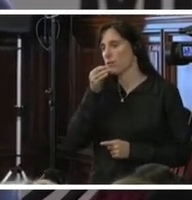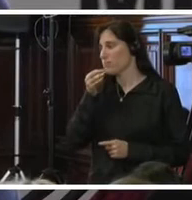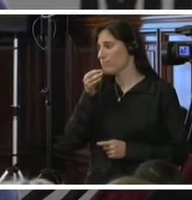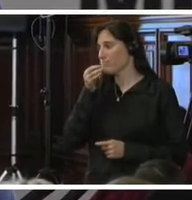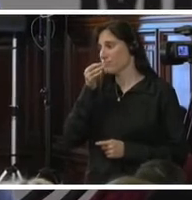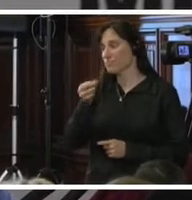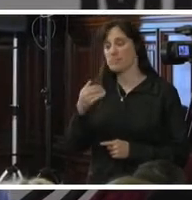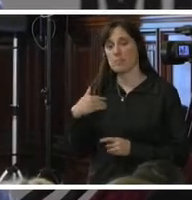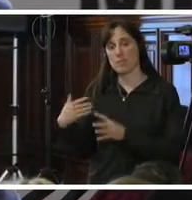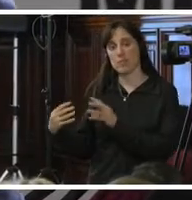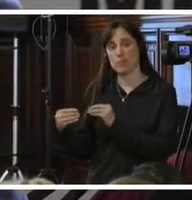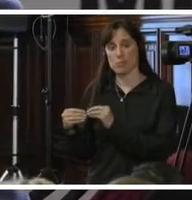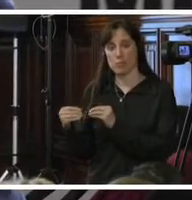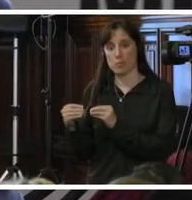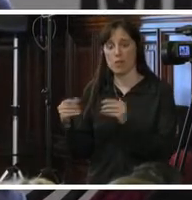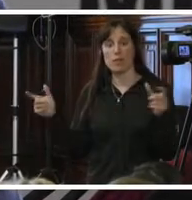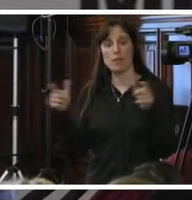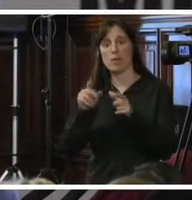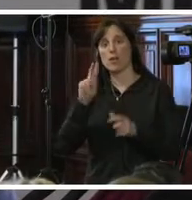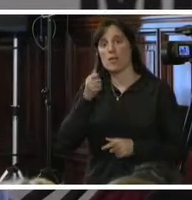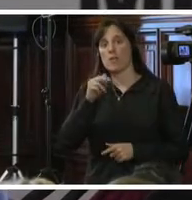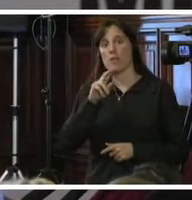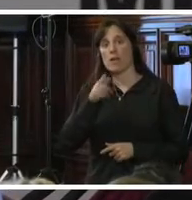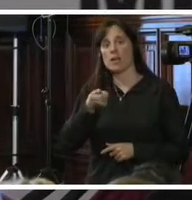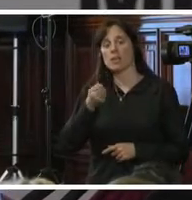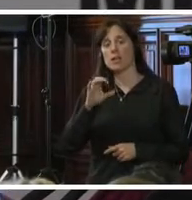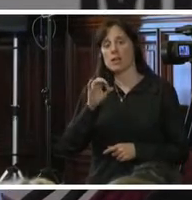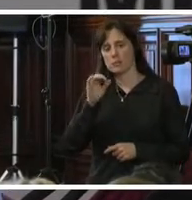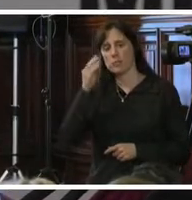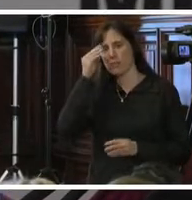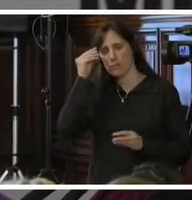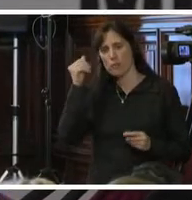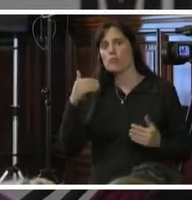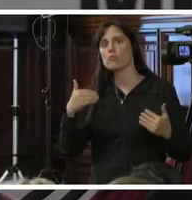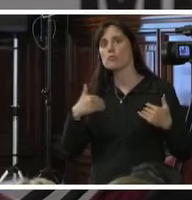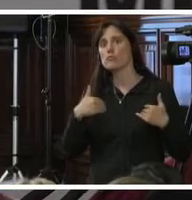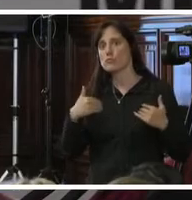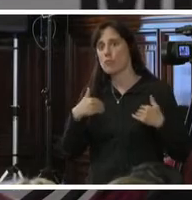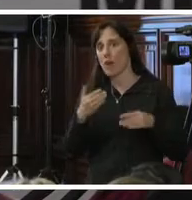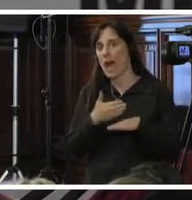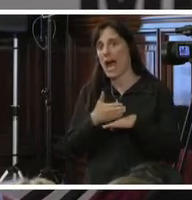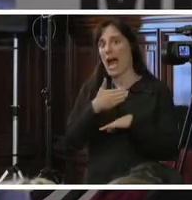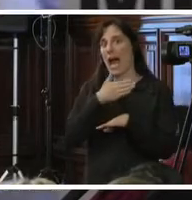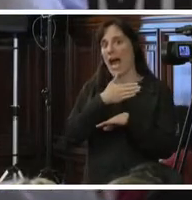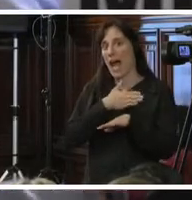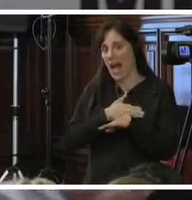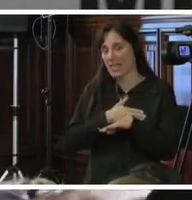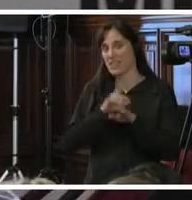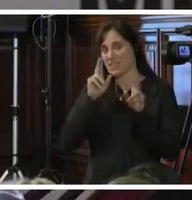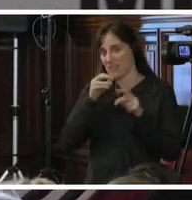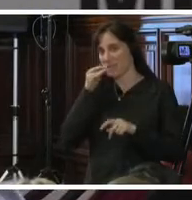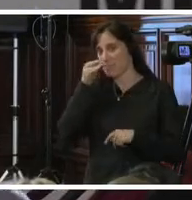colega, el comisionado Vargas, se olvidó que yo fui su precesor inmediato en la